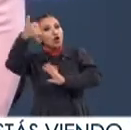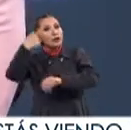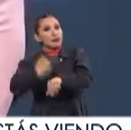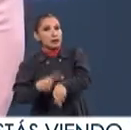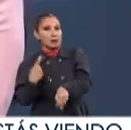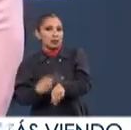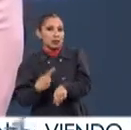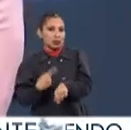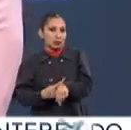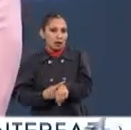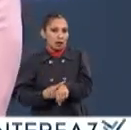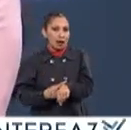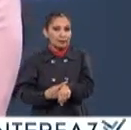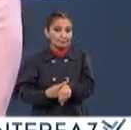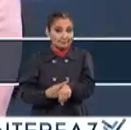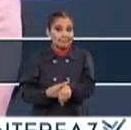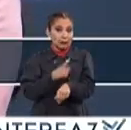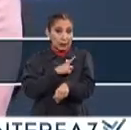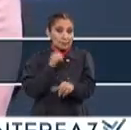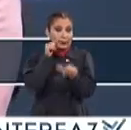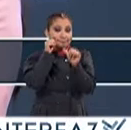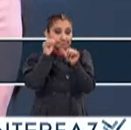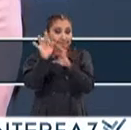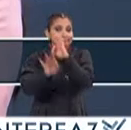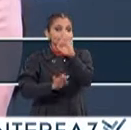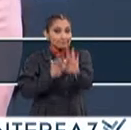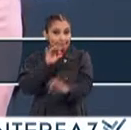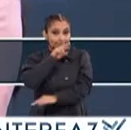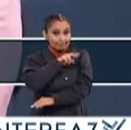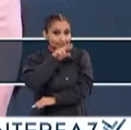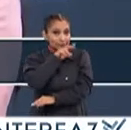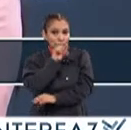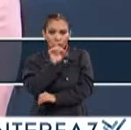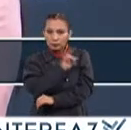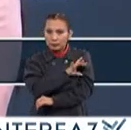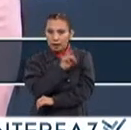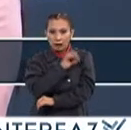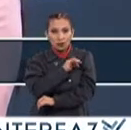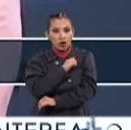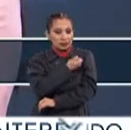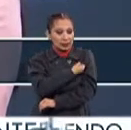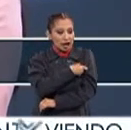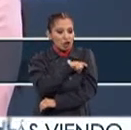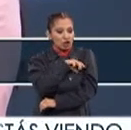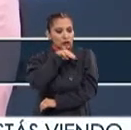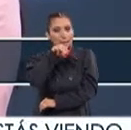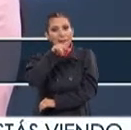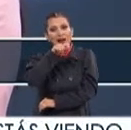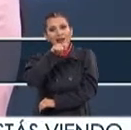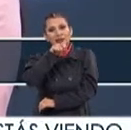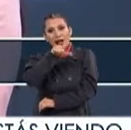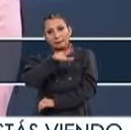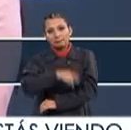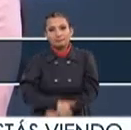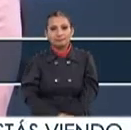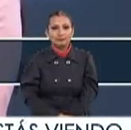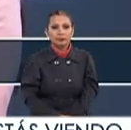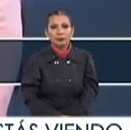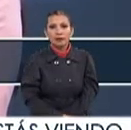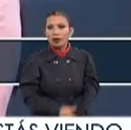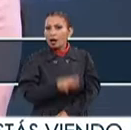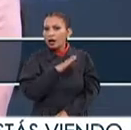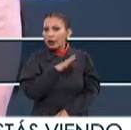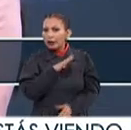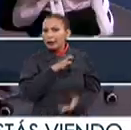Algunos que tienen que ser atendidos con premura No tenerle miedo al término salud mental Proteger la salud mental ¿Existe alguna atención?